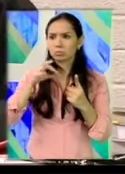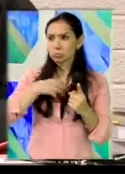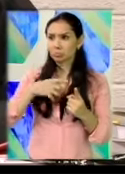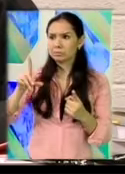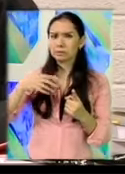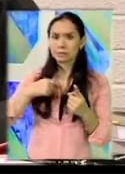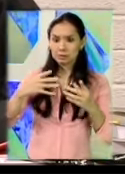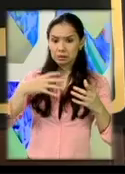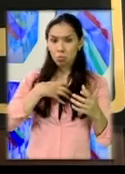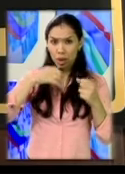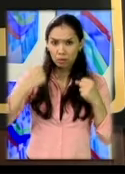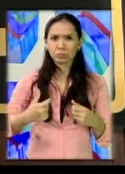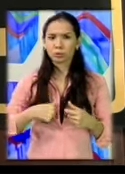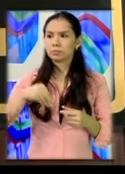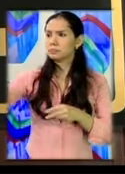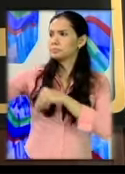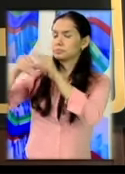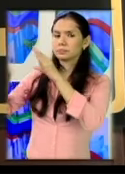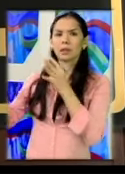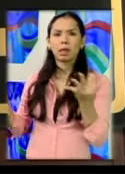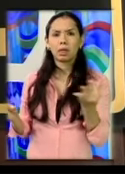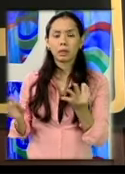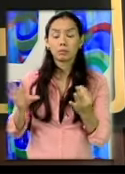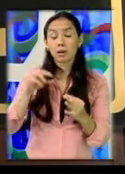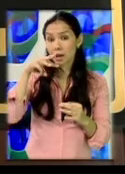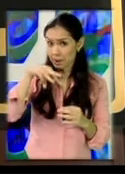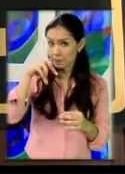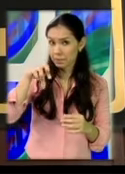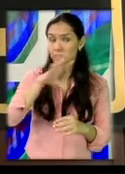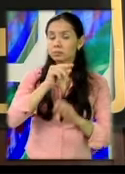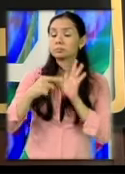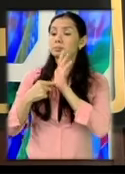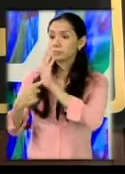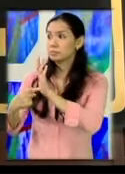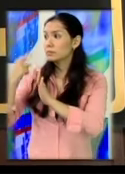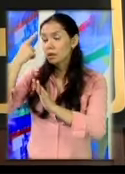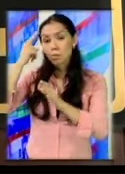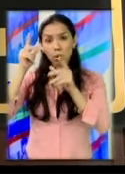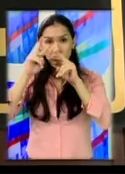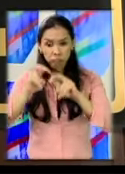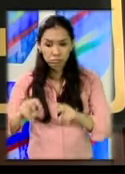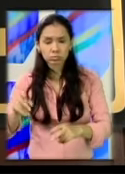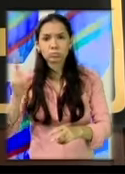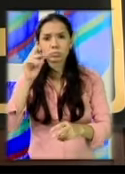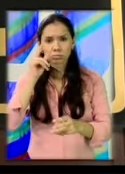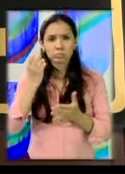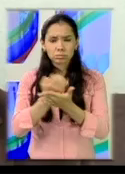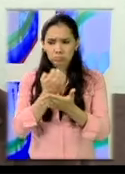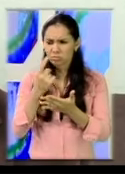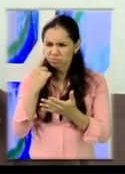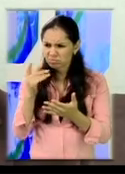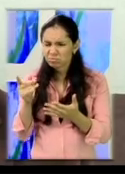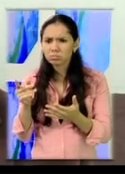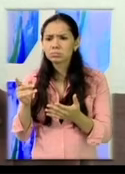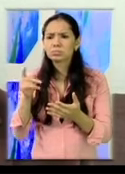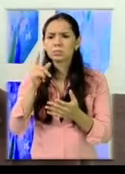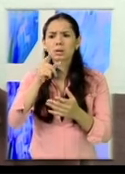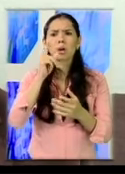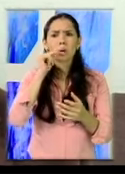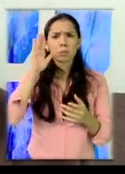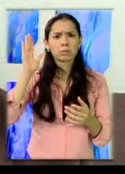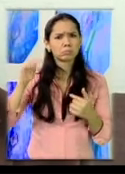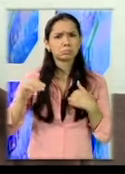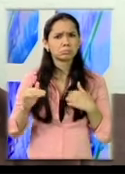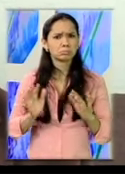de ellas nuevas fincas. El Ministerio Público presentó ante el Juzgado de Extinción de Dominio 190 medios de prueba, entre estos el